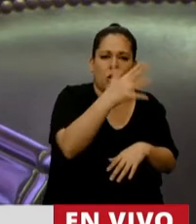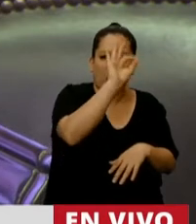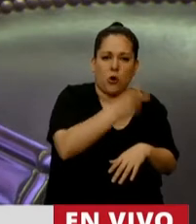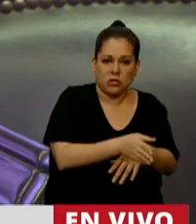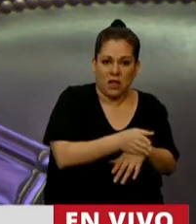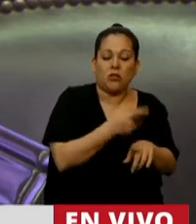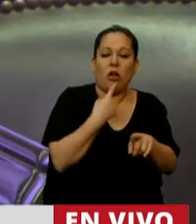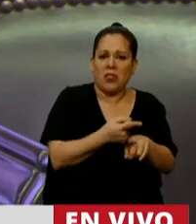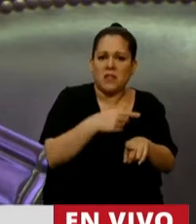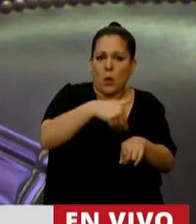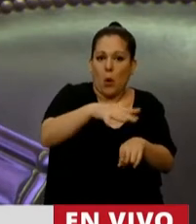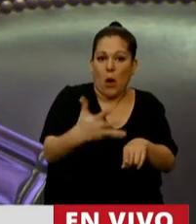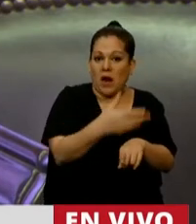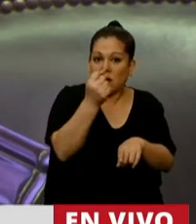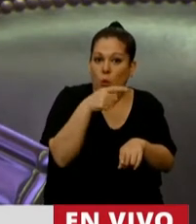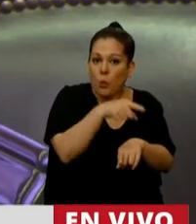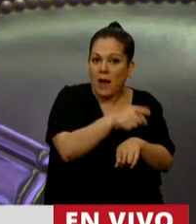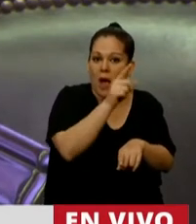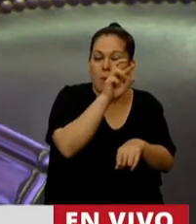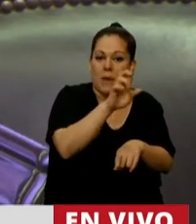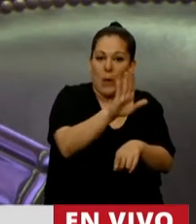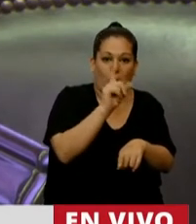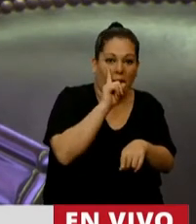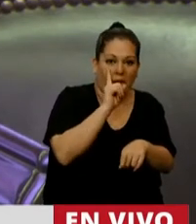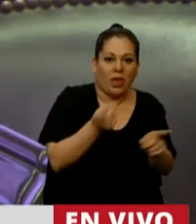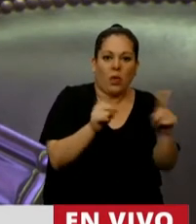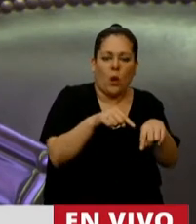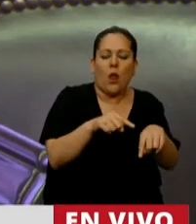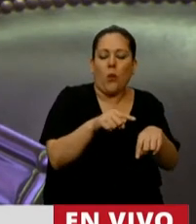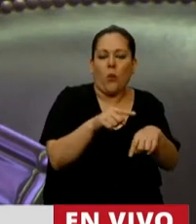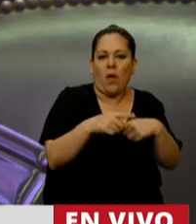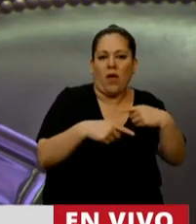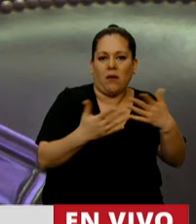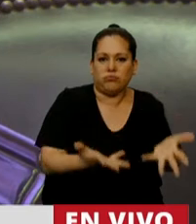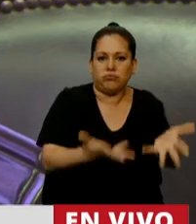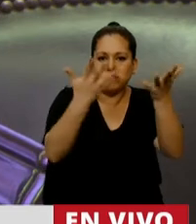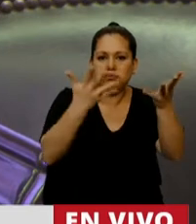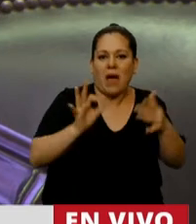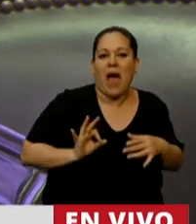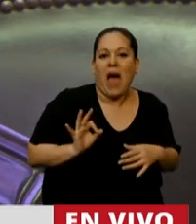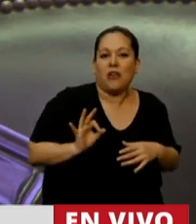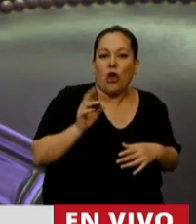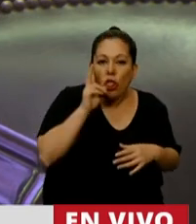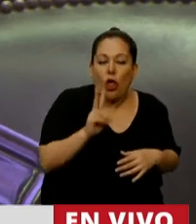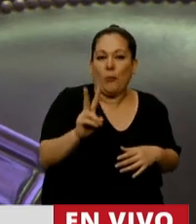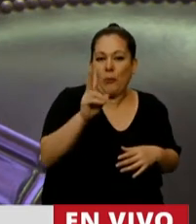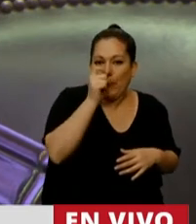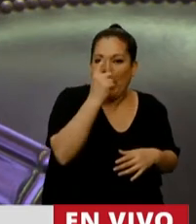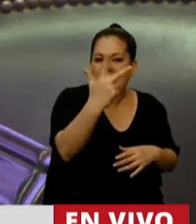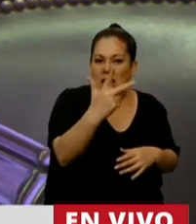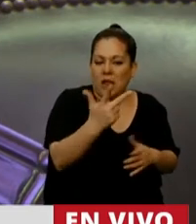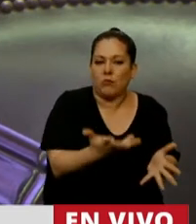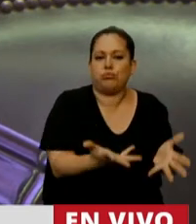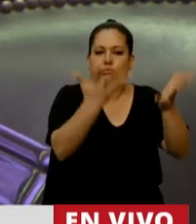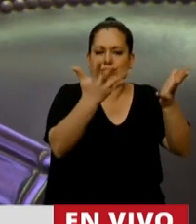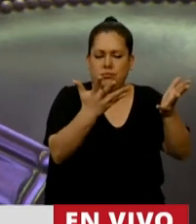vamos a recuperar este Producto Bruto Valores 2019, recién en el 2023. Este es el